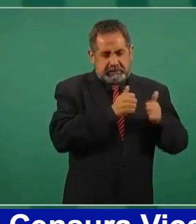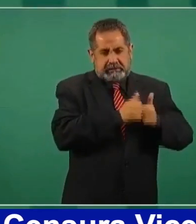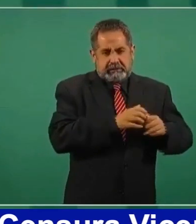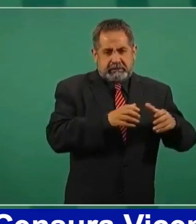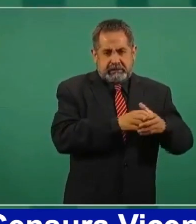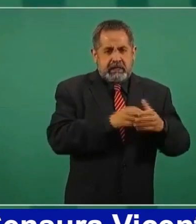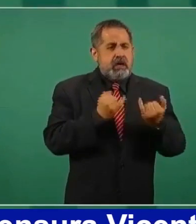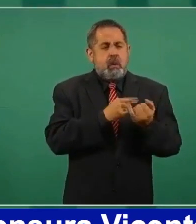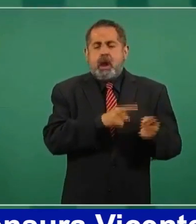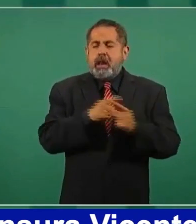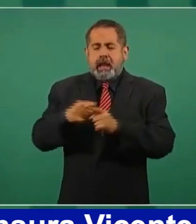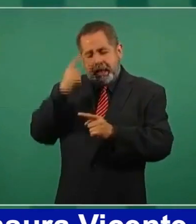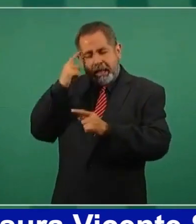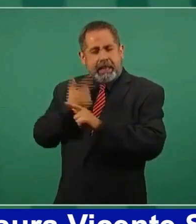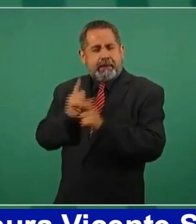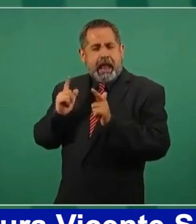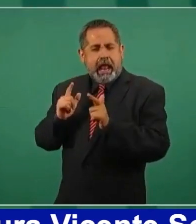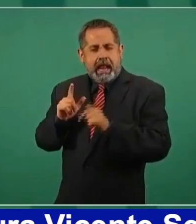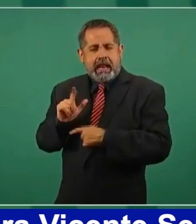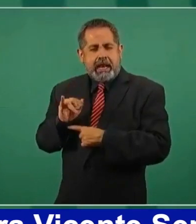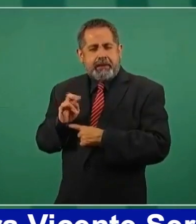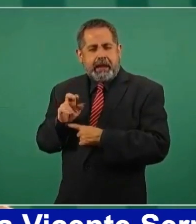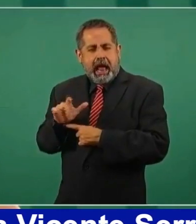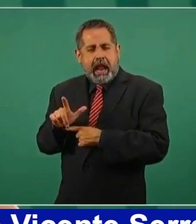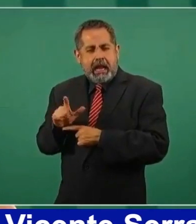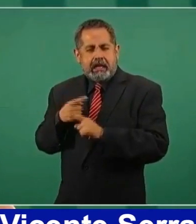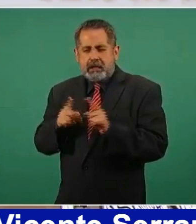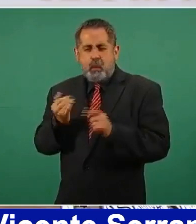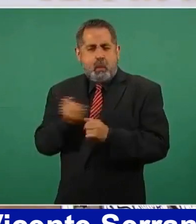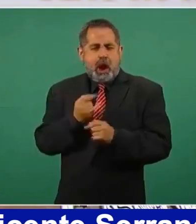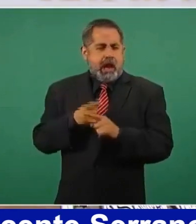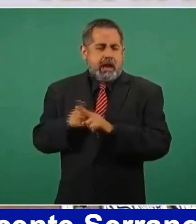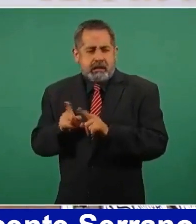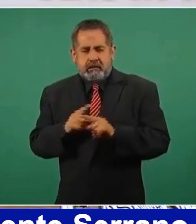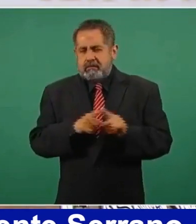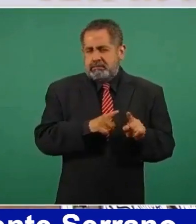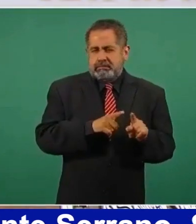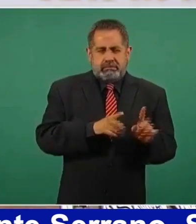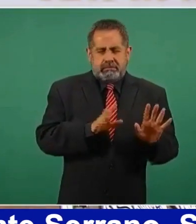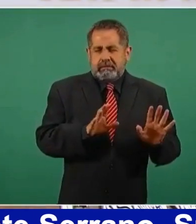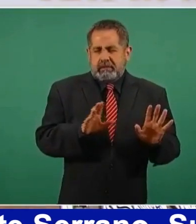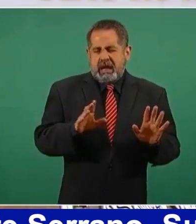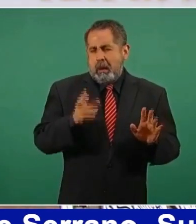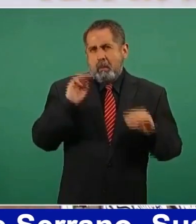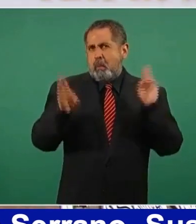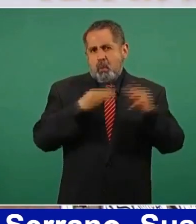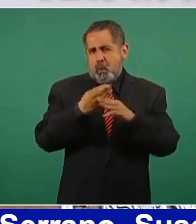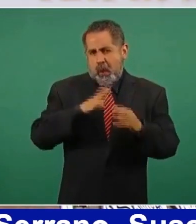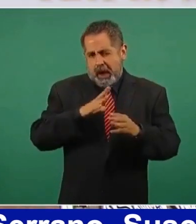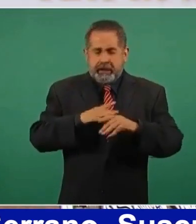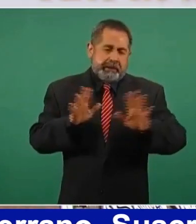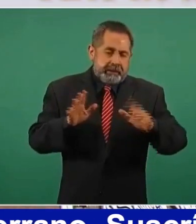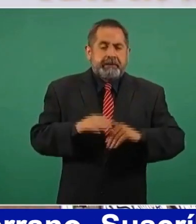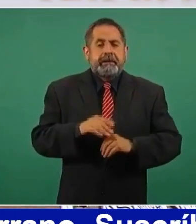pensamiento liberal siempre ha sido mundial. Entonces,